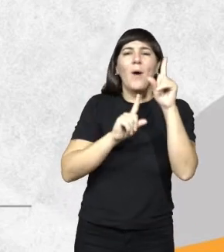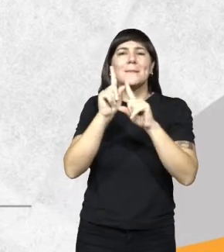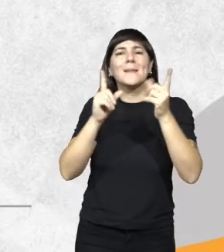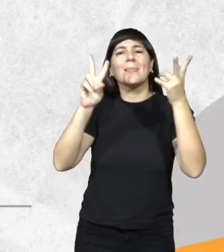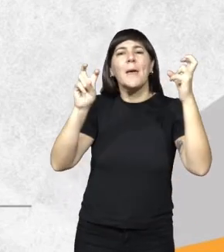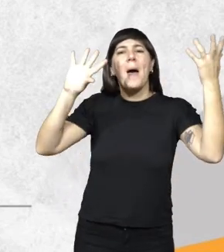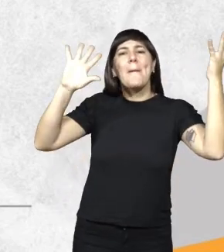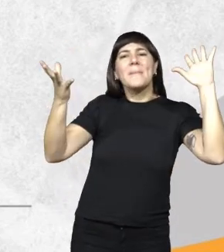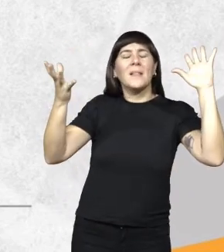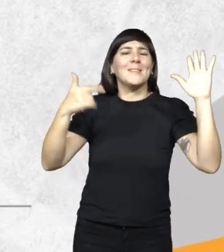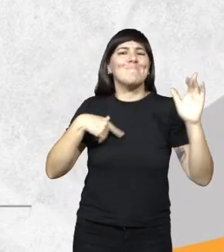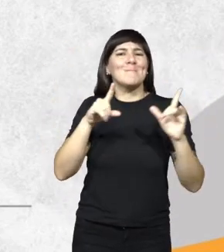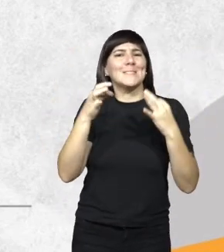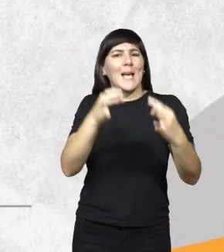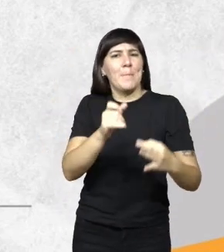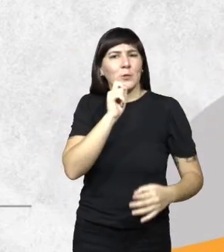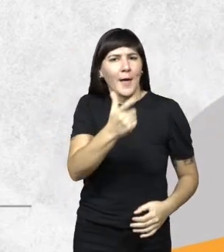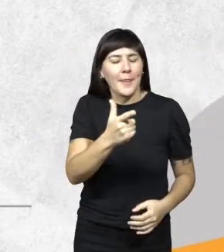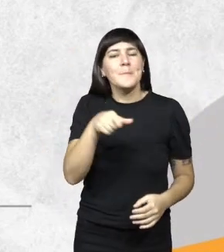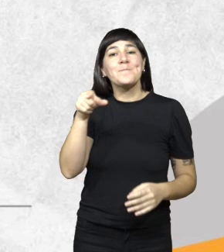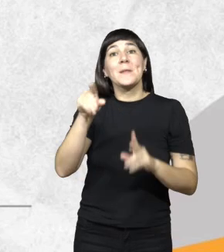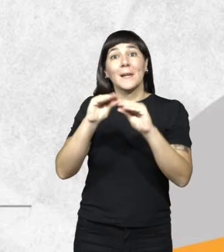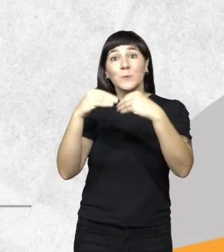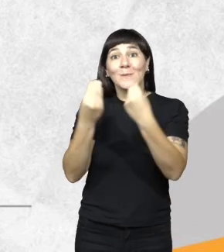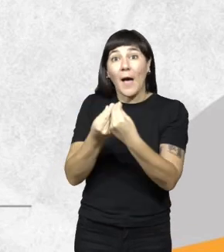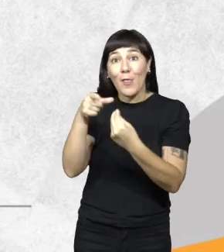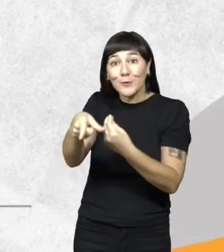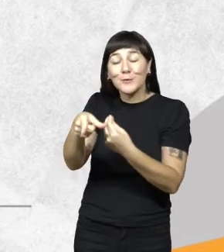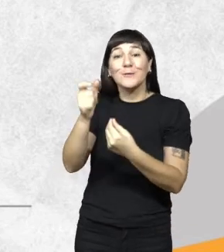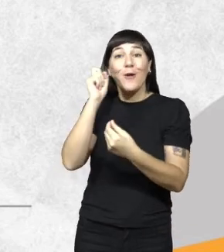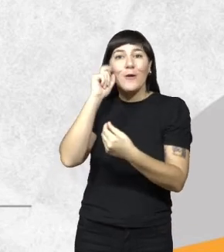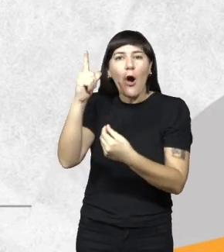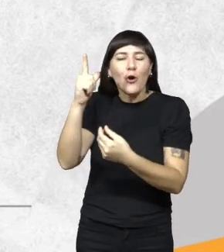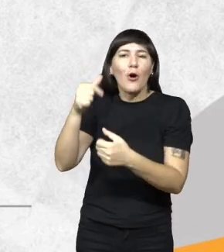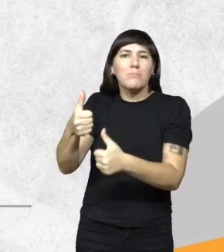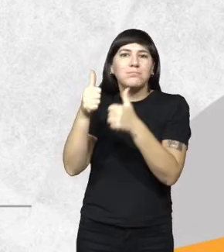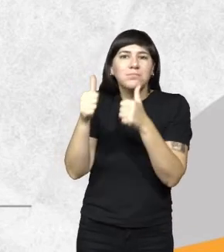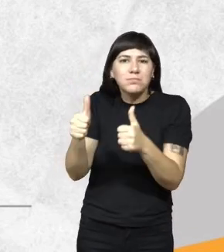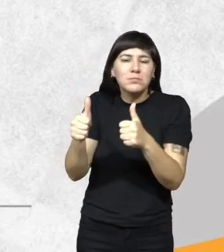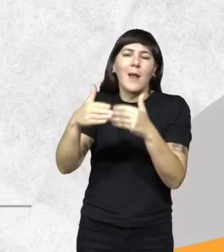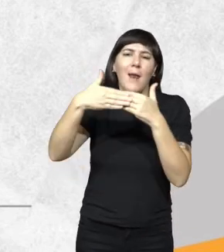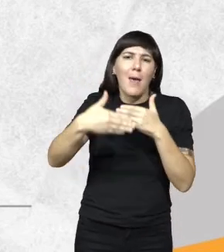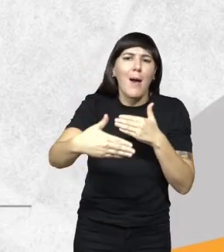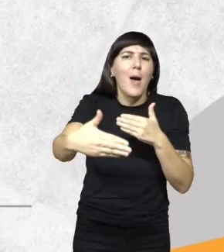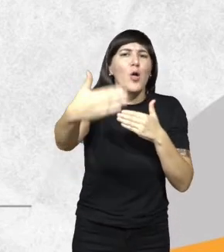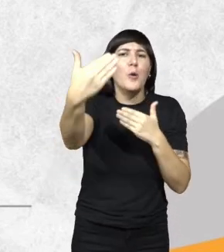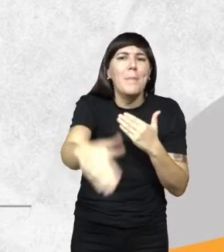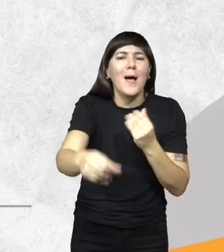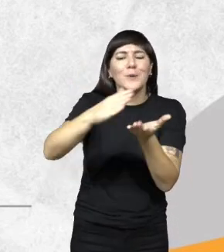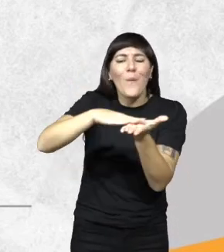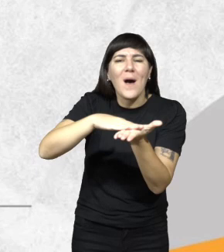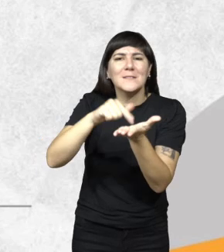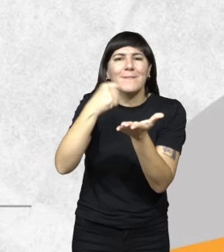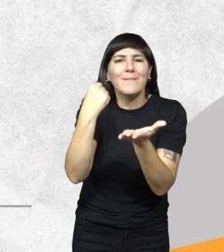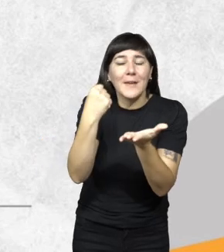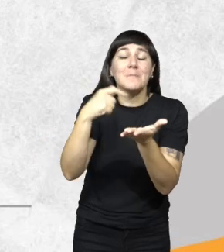que esos resultados que logremos sean a largo plazo y sean consistentes y de bases firmes. Entonces, digo, bueno, voy